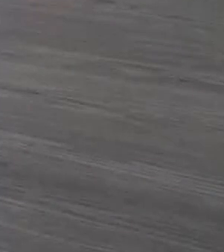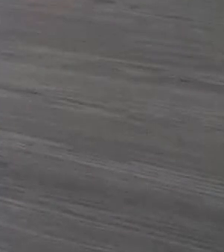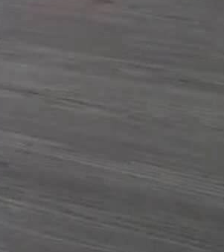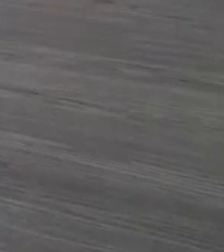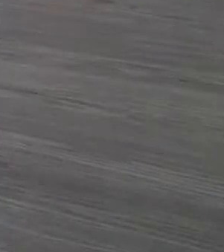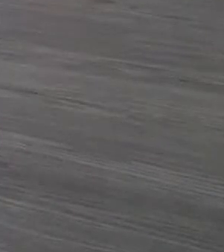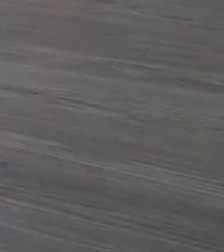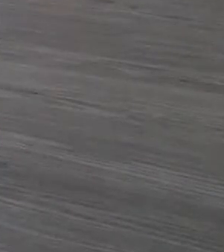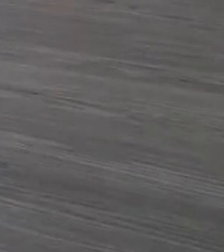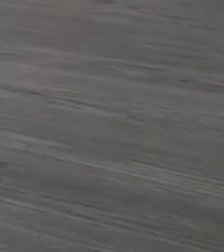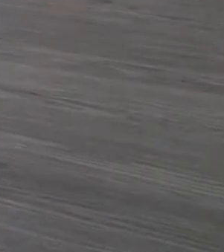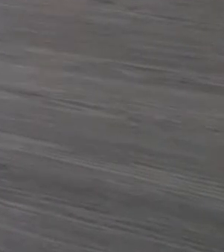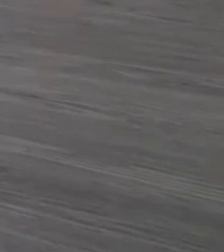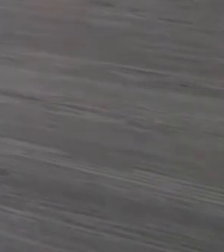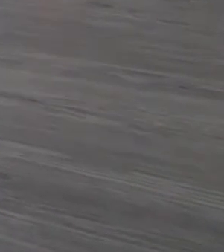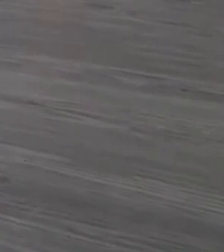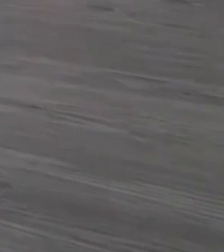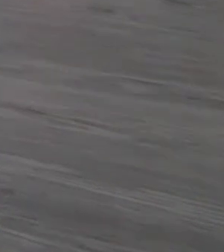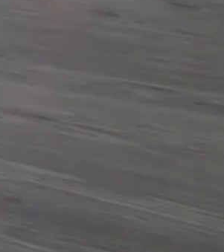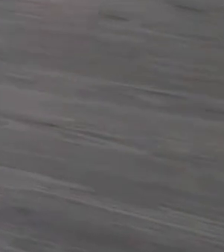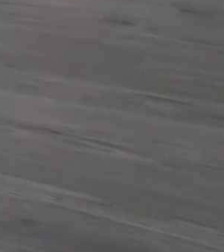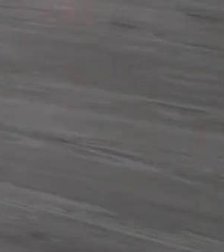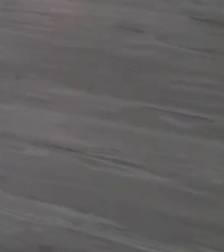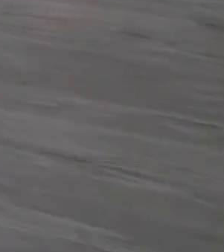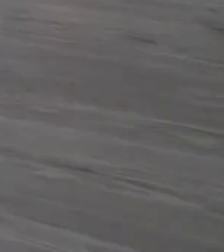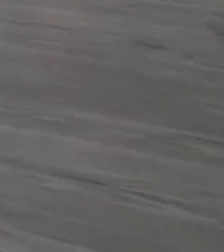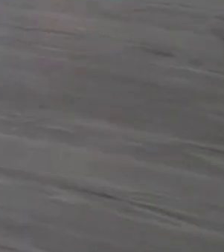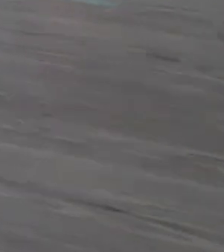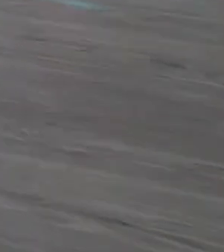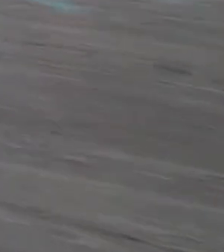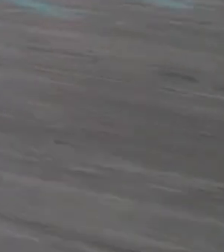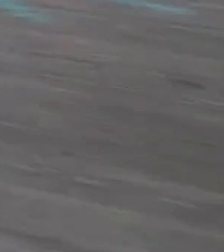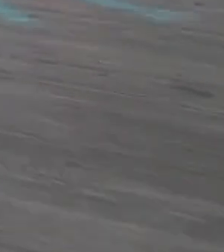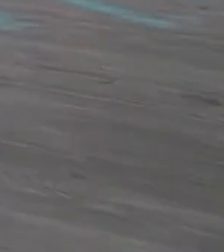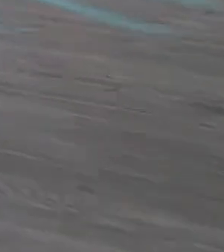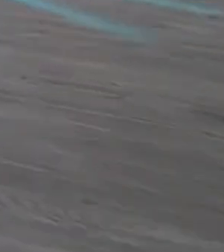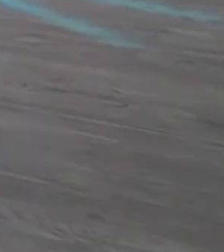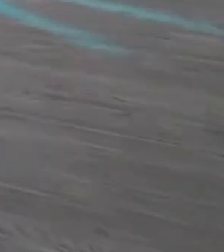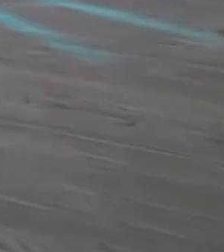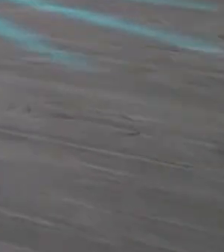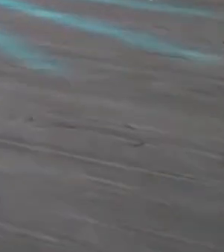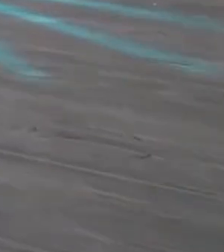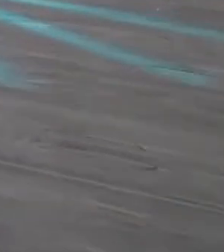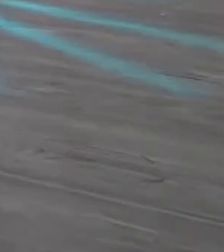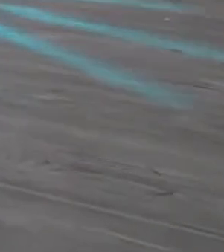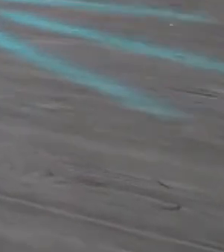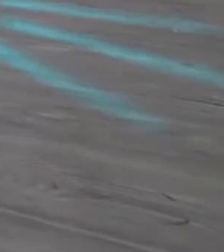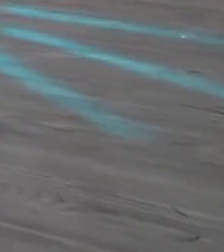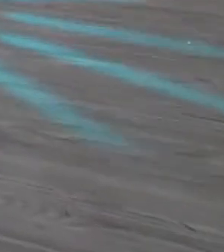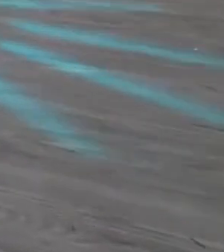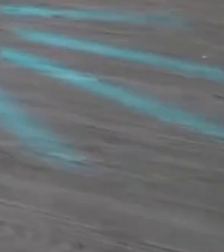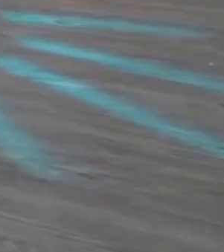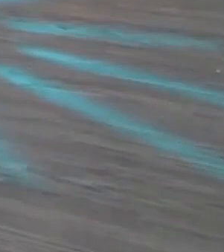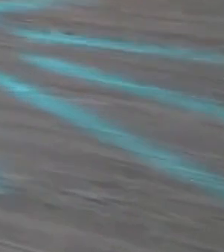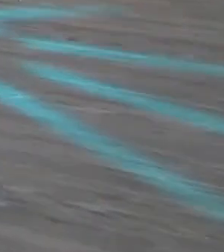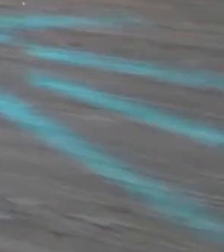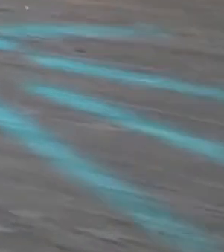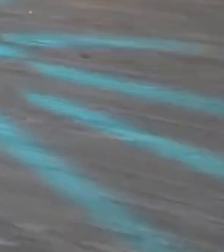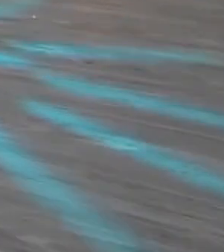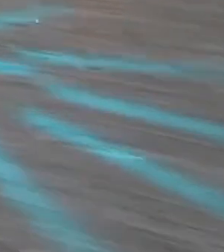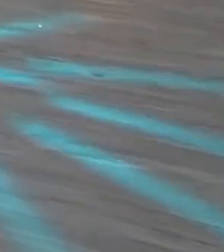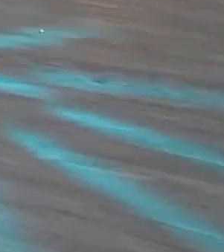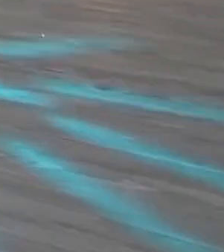ya estamos de regreso y ya sabes que te conectas con nosotros en redes sociales estamos en Instagram en Facebook y también en TikTok como arroba